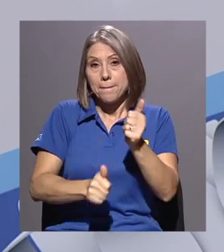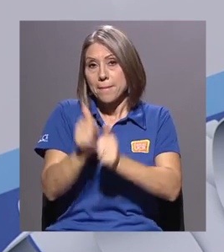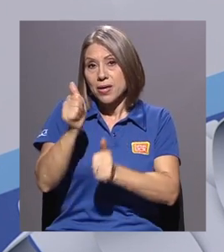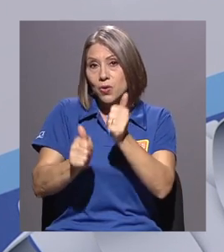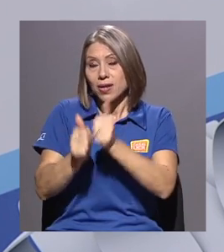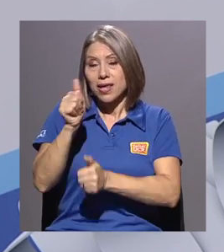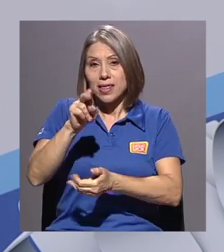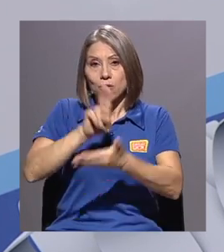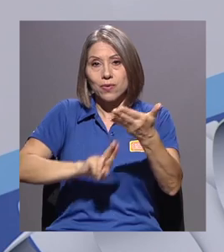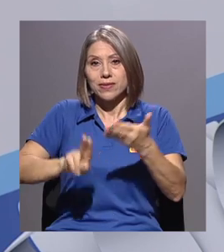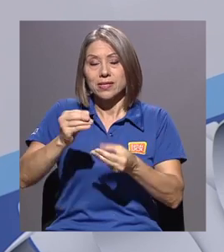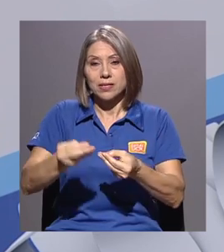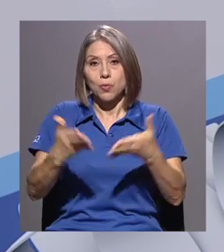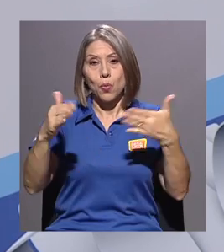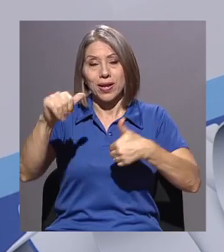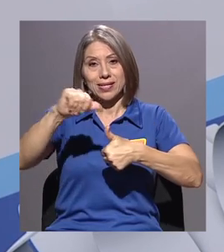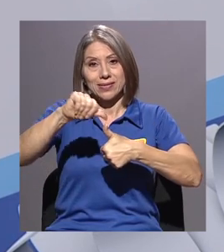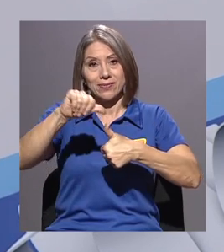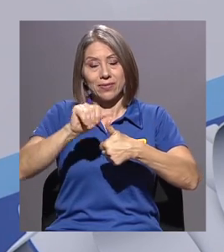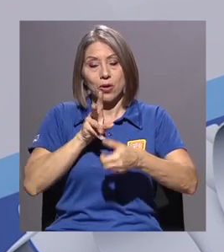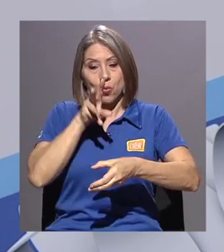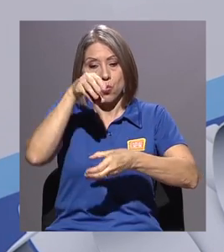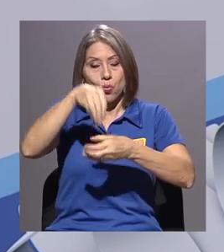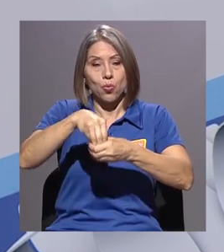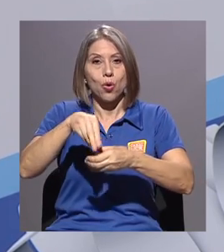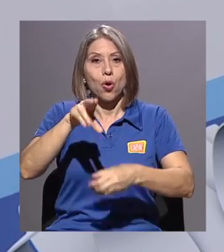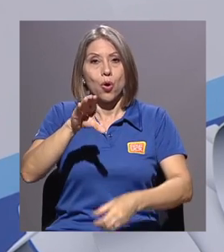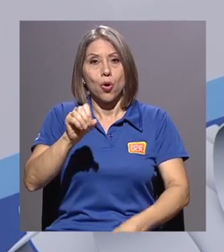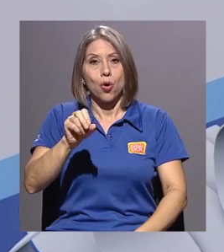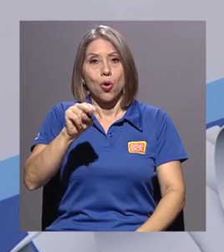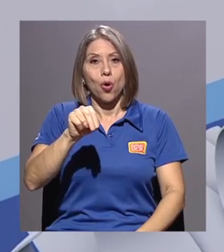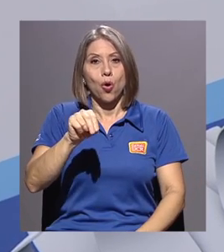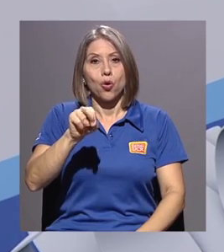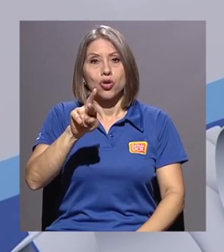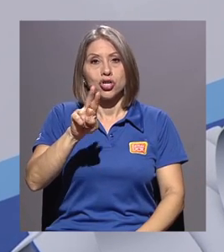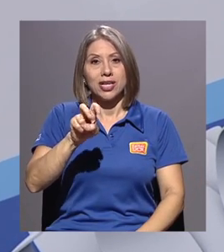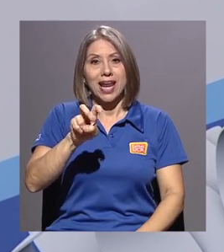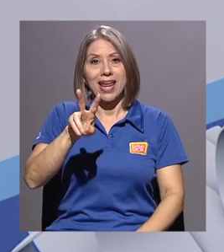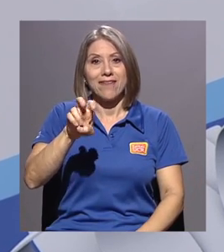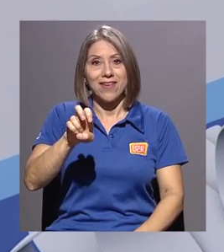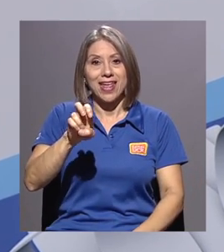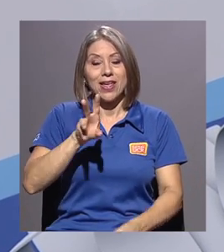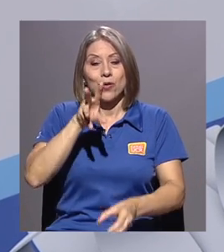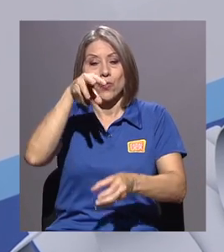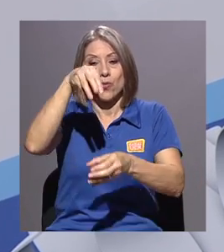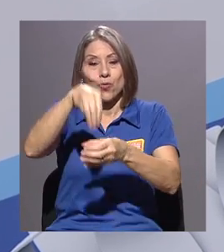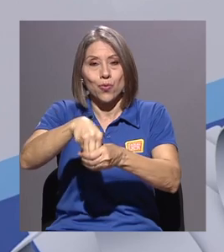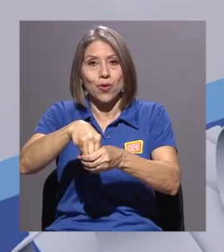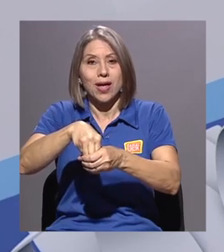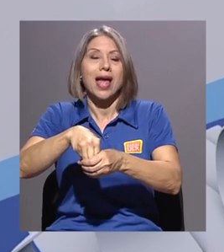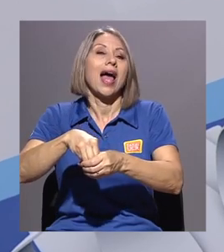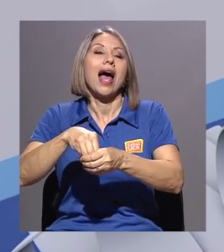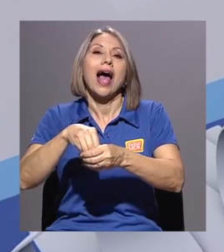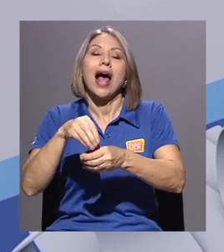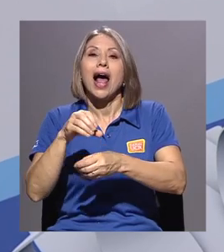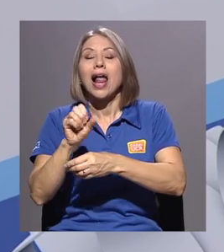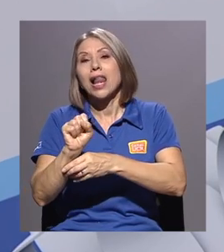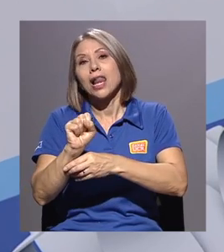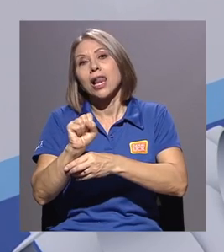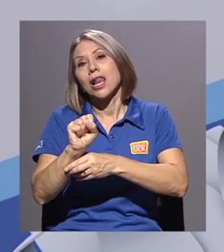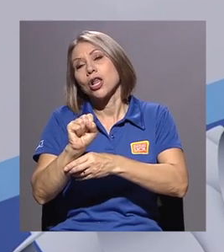centroamericanas, que pertenecen al CONREVE y a su vez al SUCA, que es el Consejo Superior Universitario